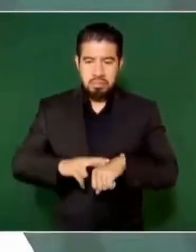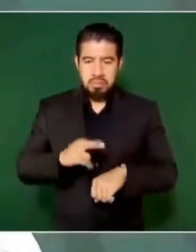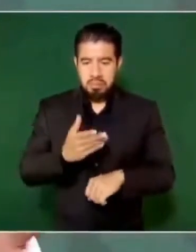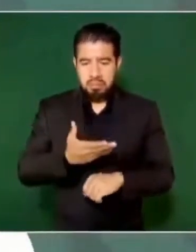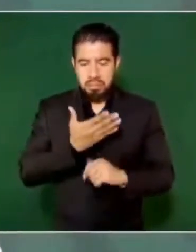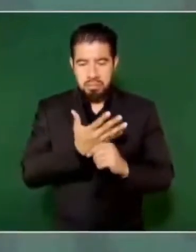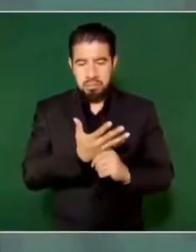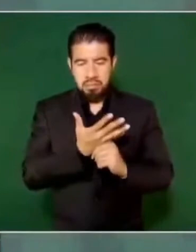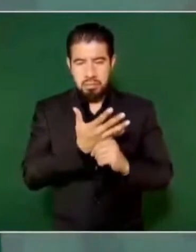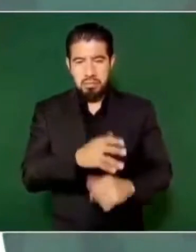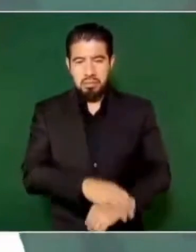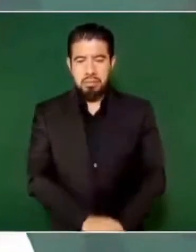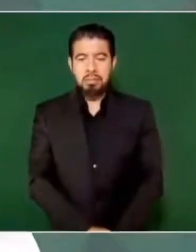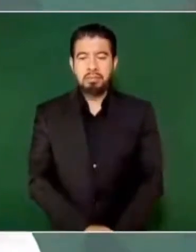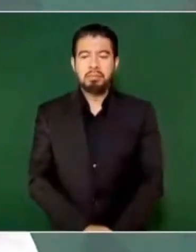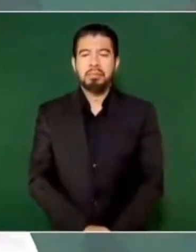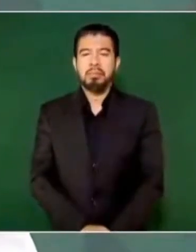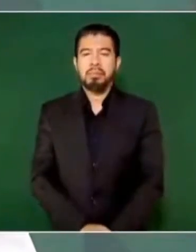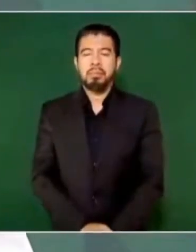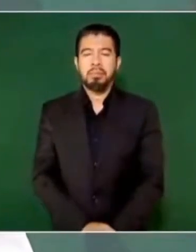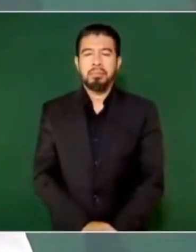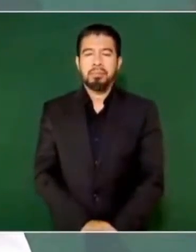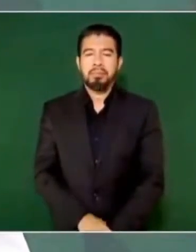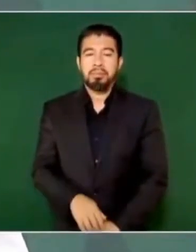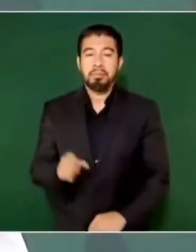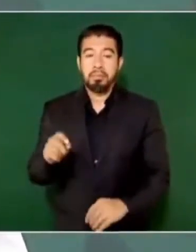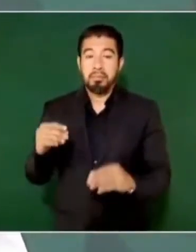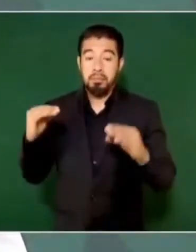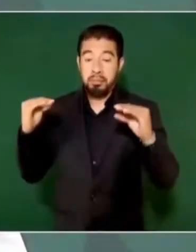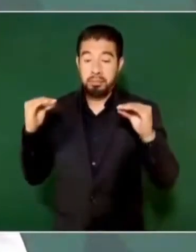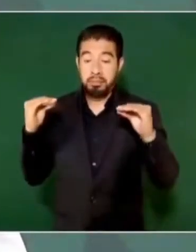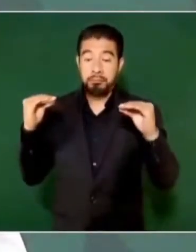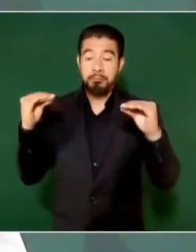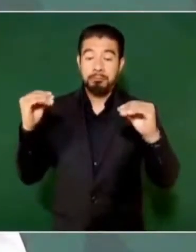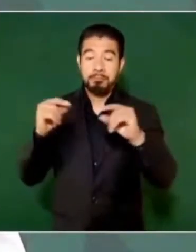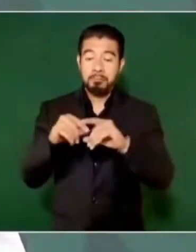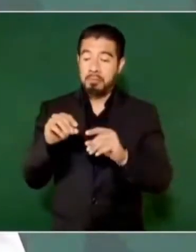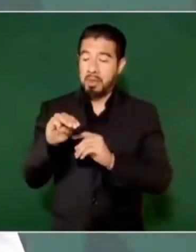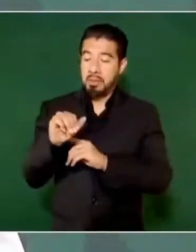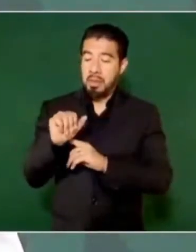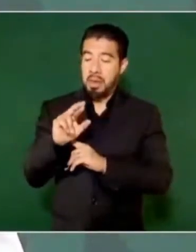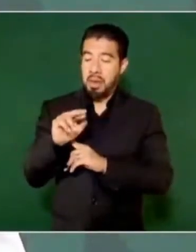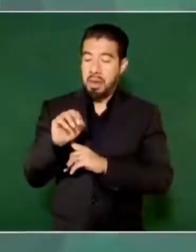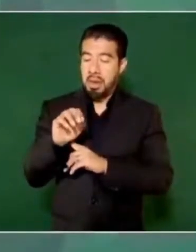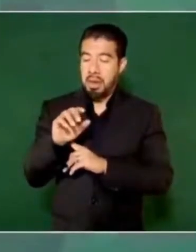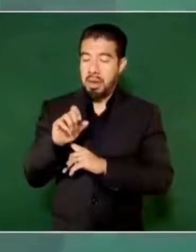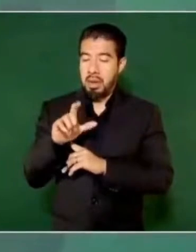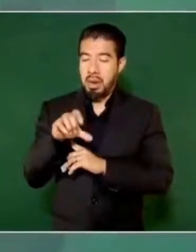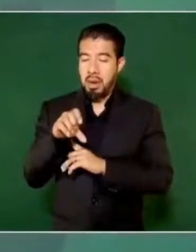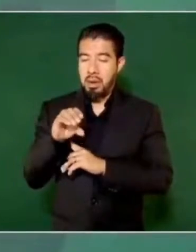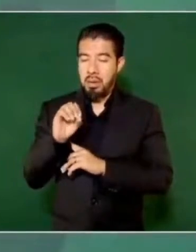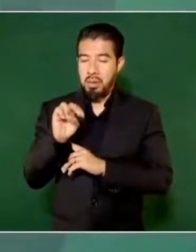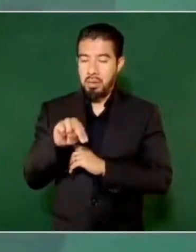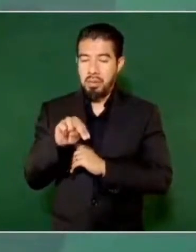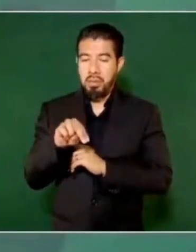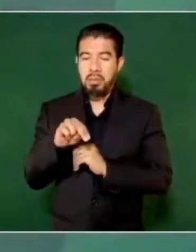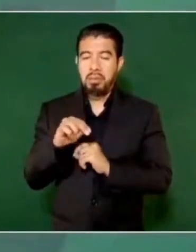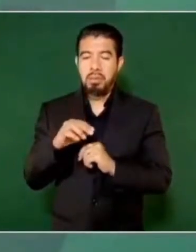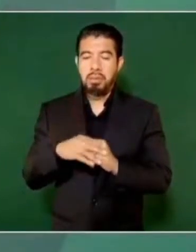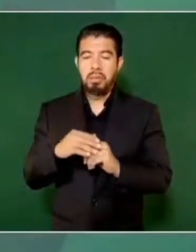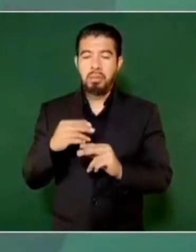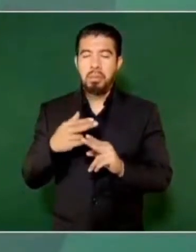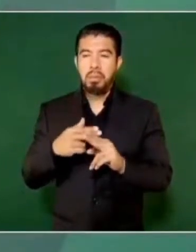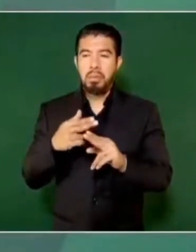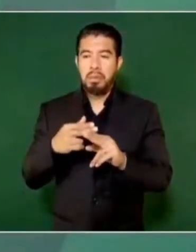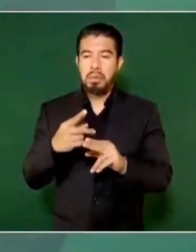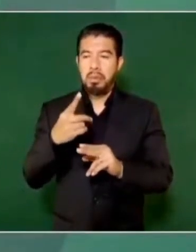Y en el caso del malecón, decirles que voy a regresar a finales de este